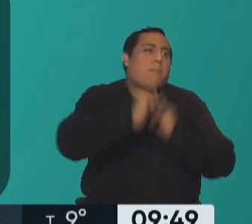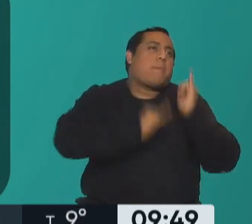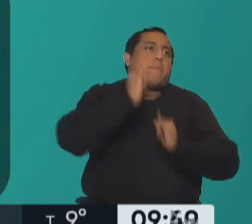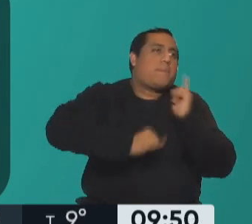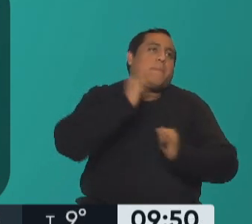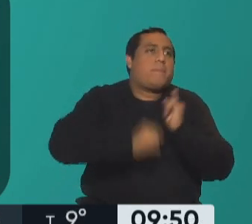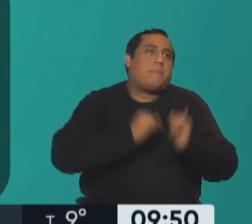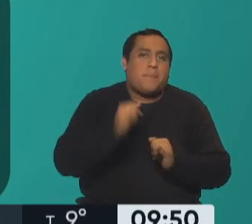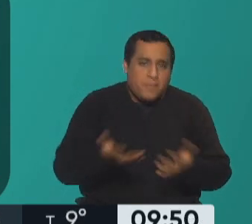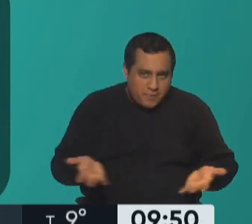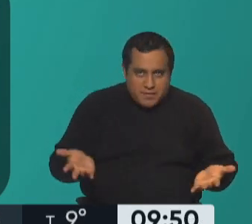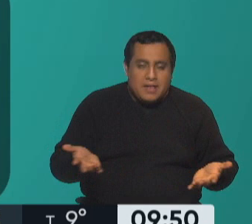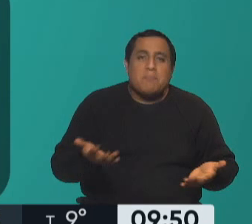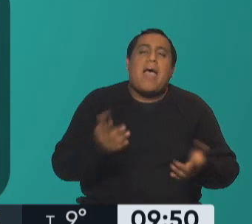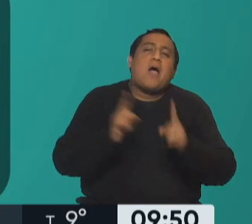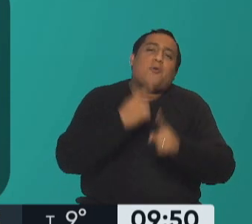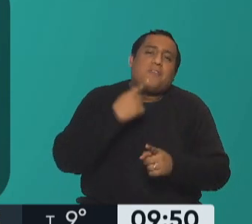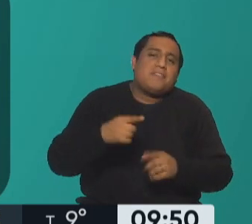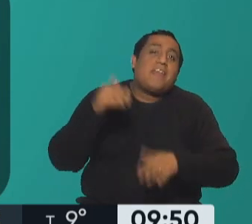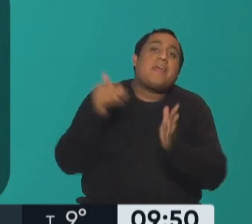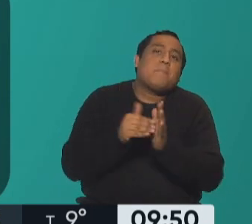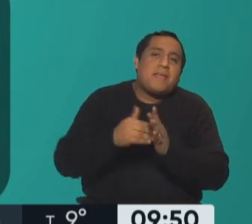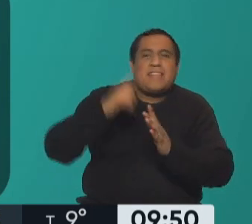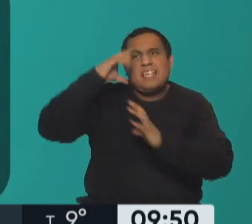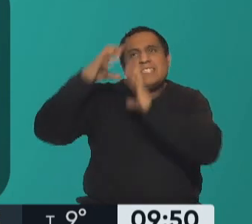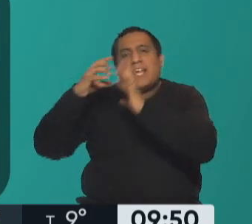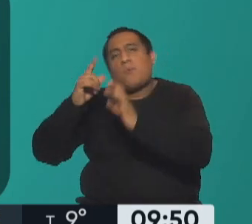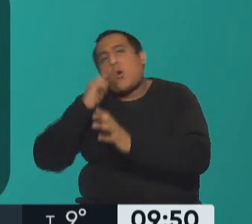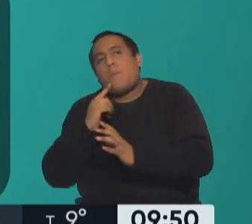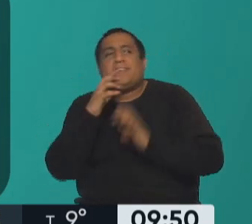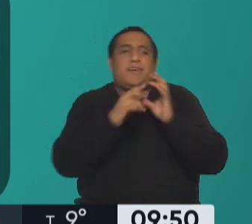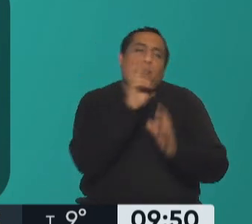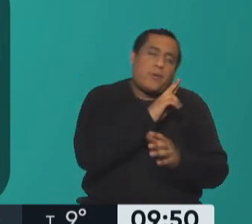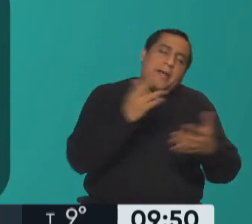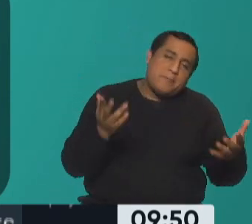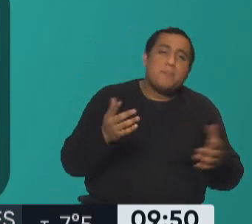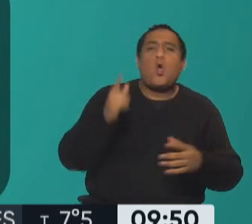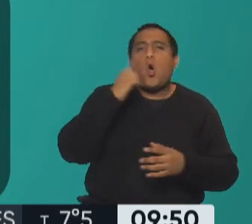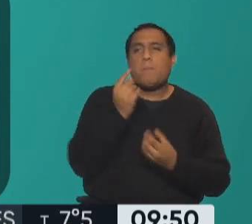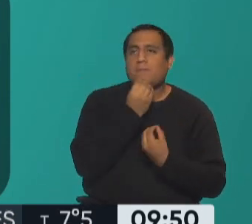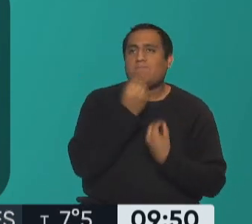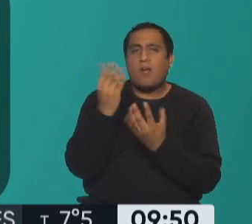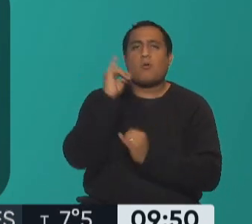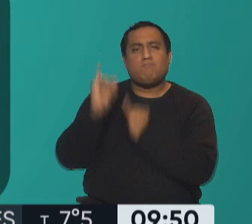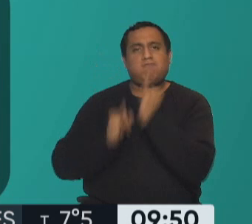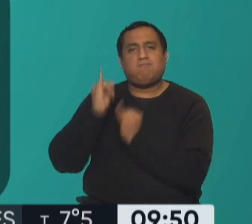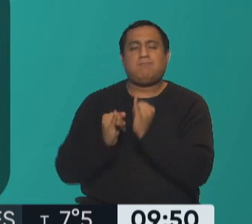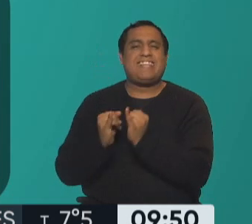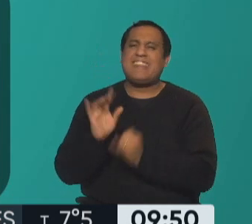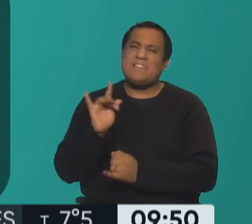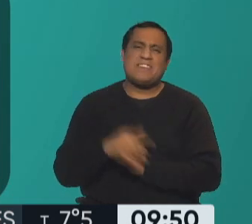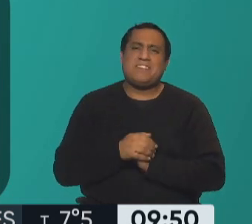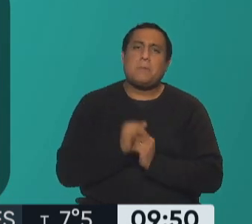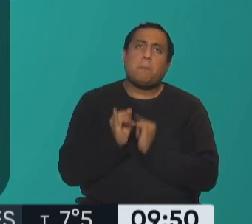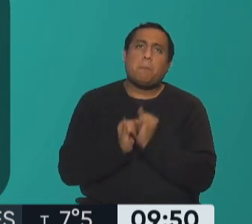quien explica la fajita del cerebro no sé de qué se trata mucho eso pero sí es verdad que a los varones les cuesta y que no se trata de